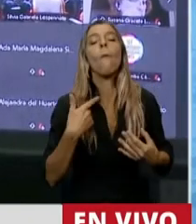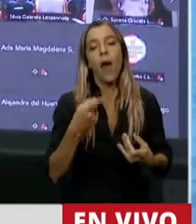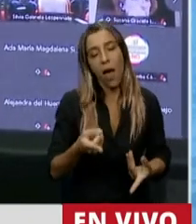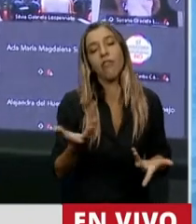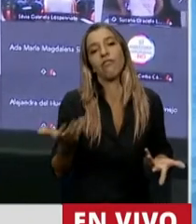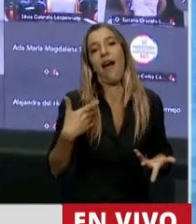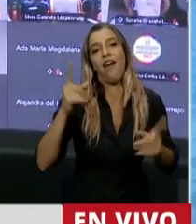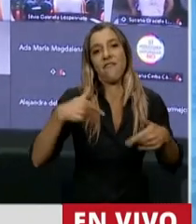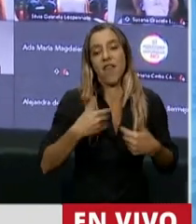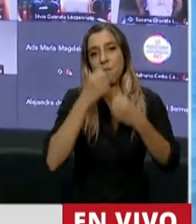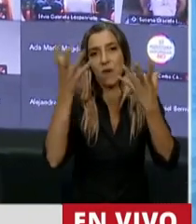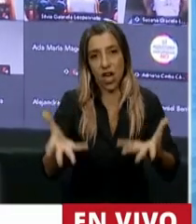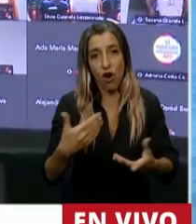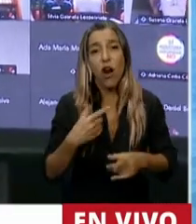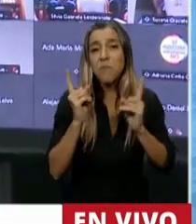político. Muchas gracias.